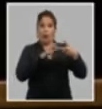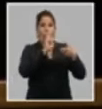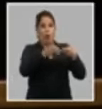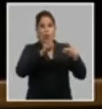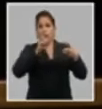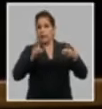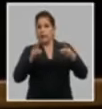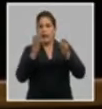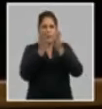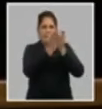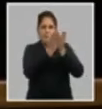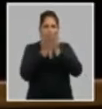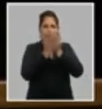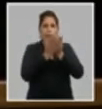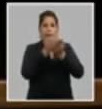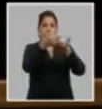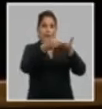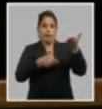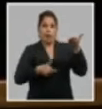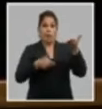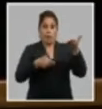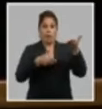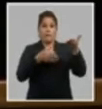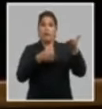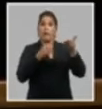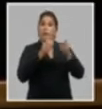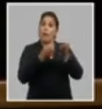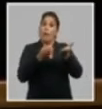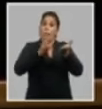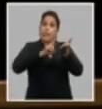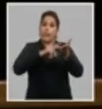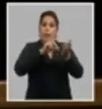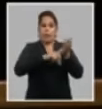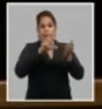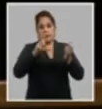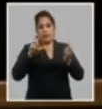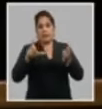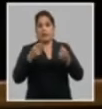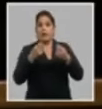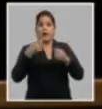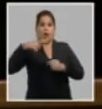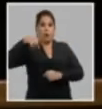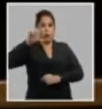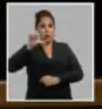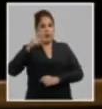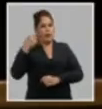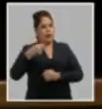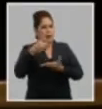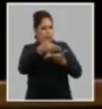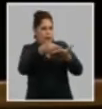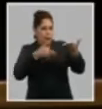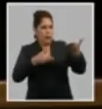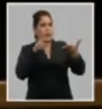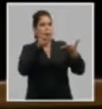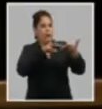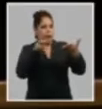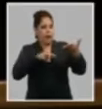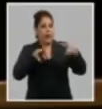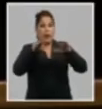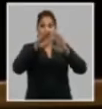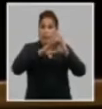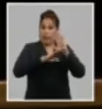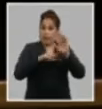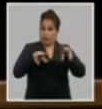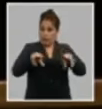orientar el estudio del informe central por los militantes del Partido y la Unión de Jóvenes Comunistas y adoptar las